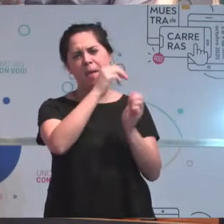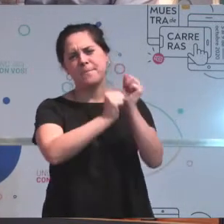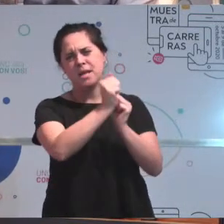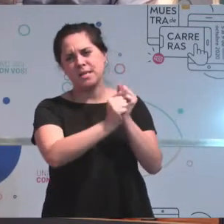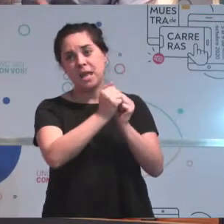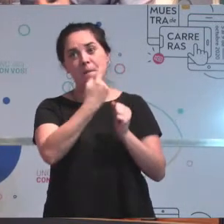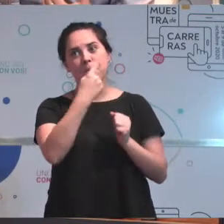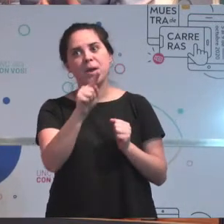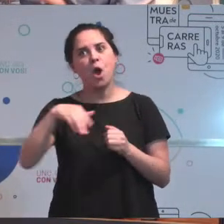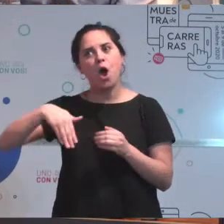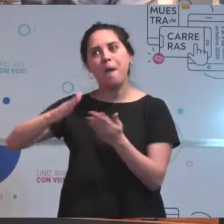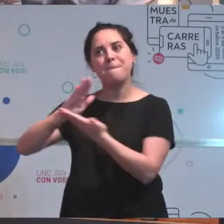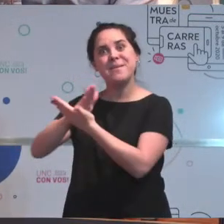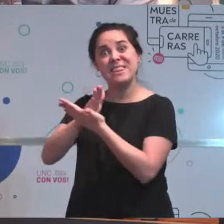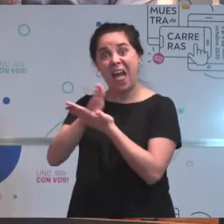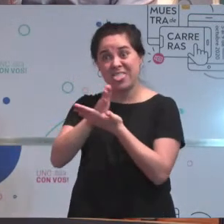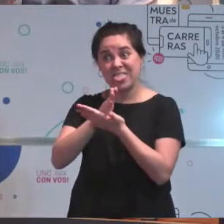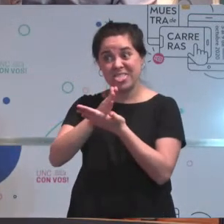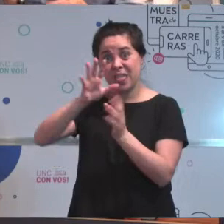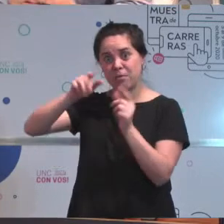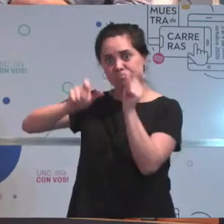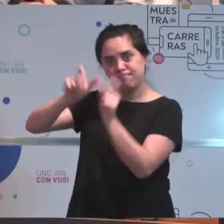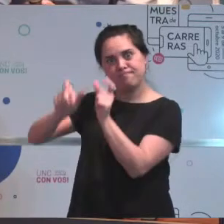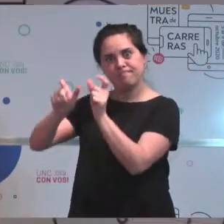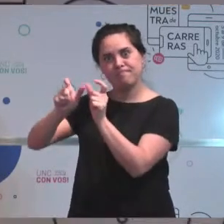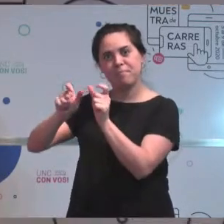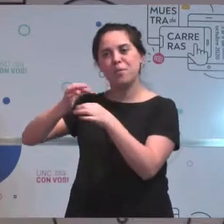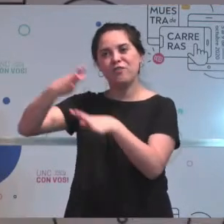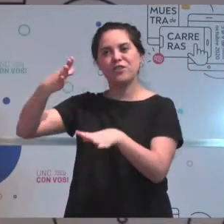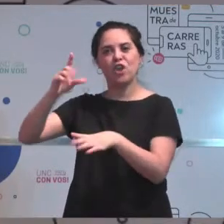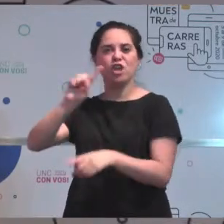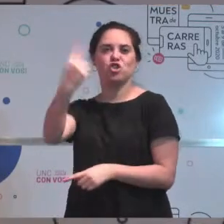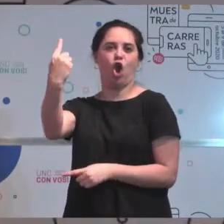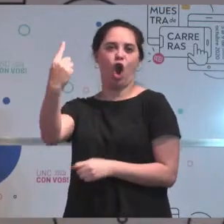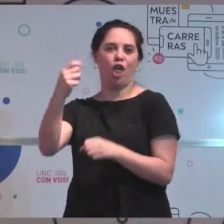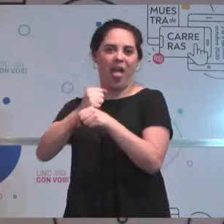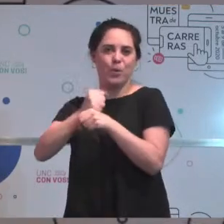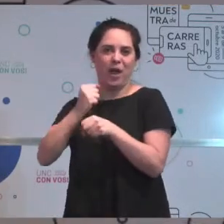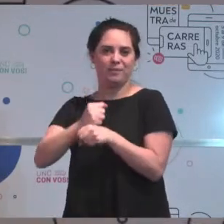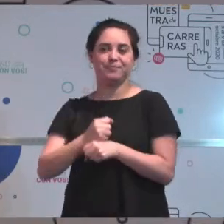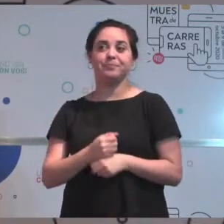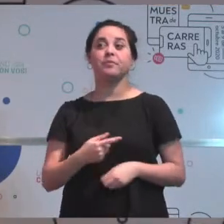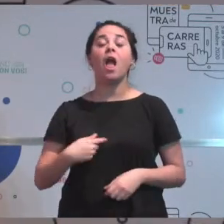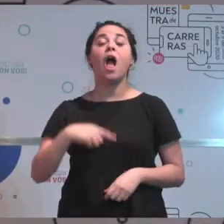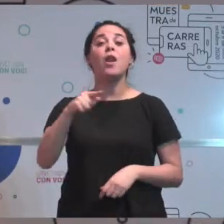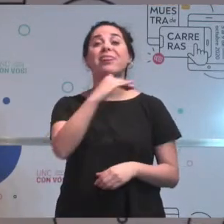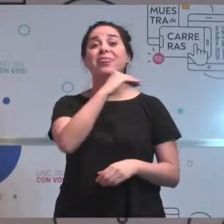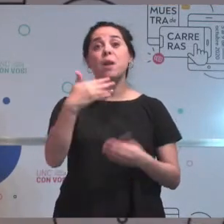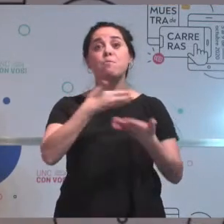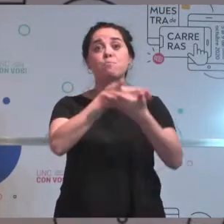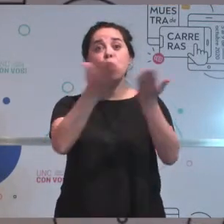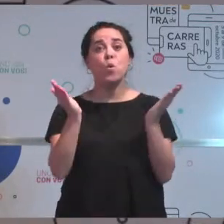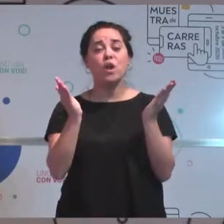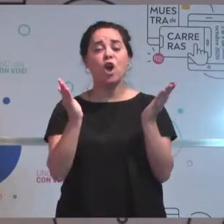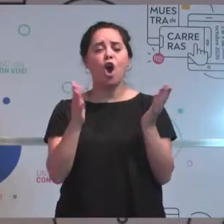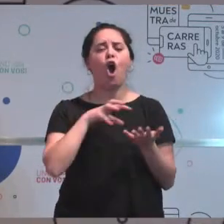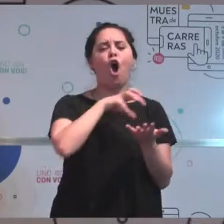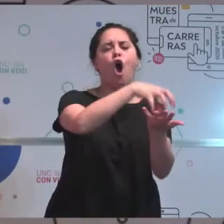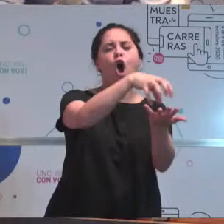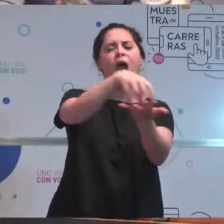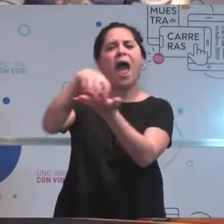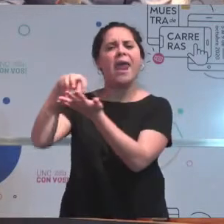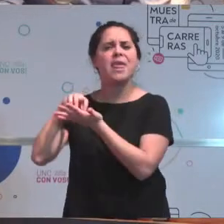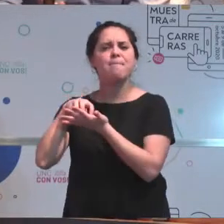profesionales de forma independiente. Bien. ¿Y el nivel público en qué tipo de organismos se desempeñan?